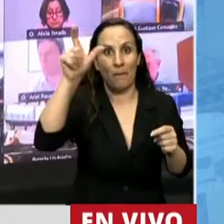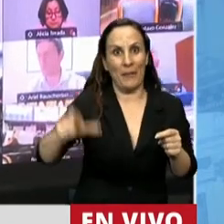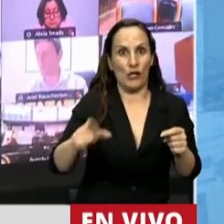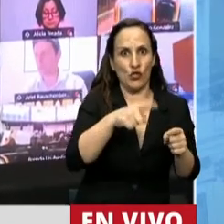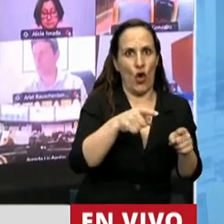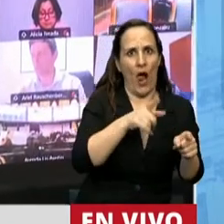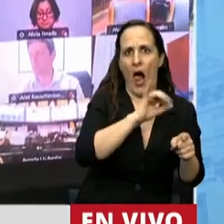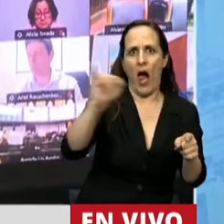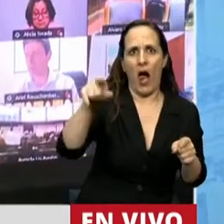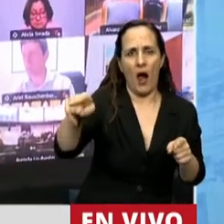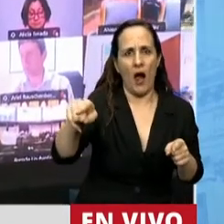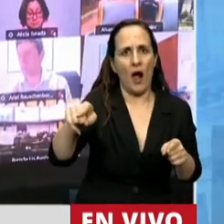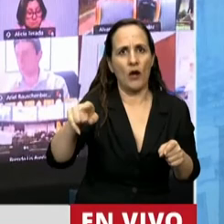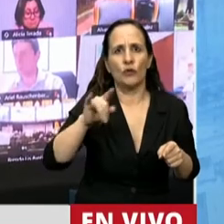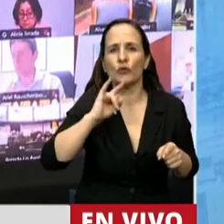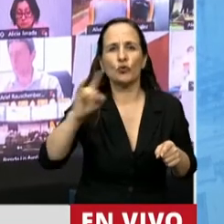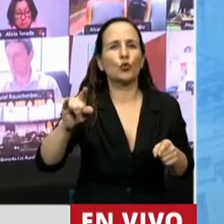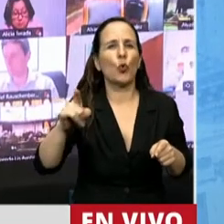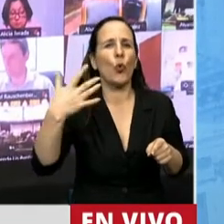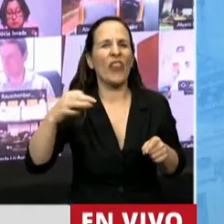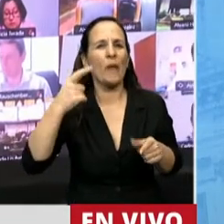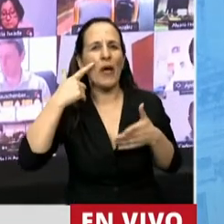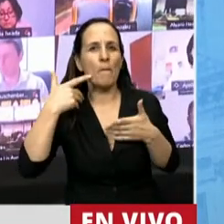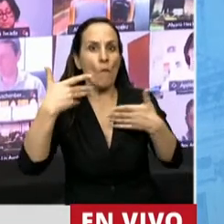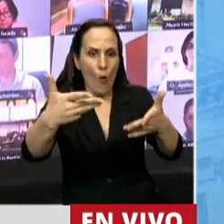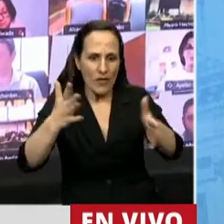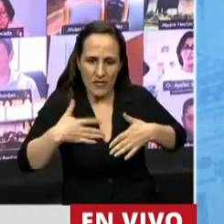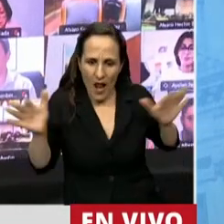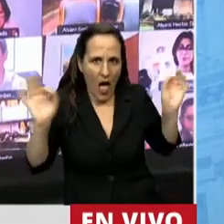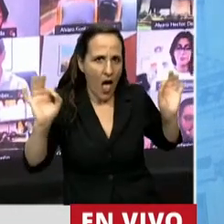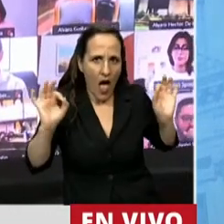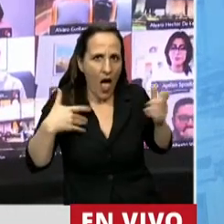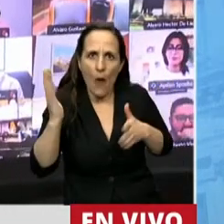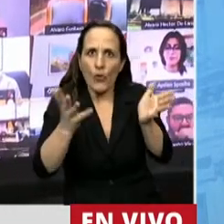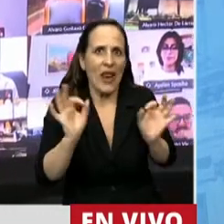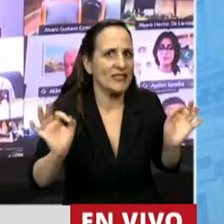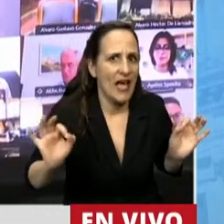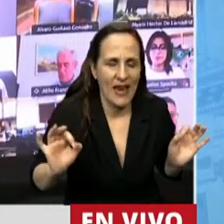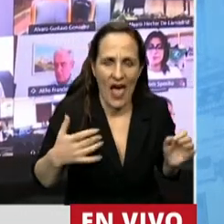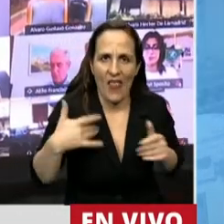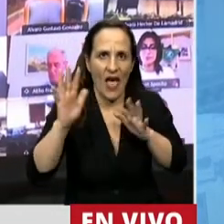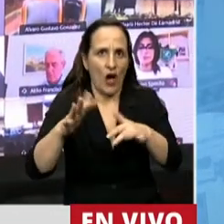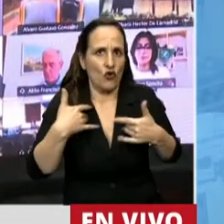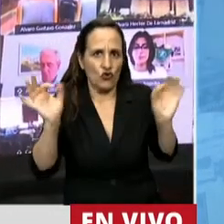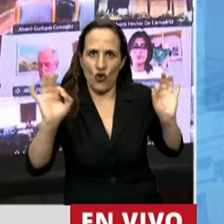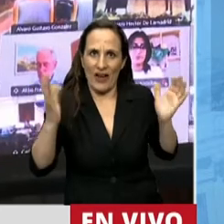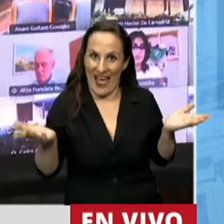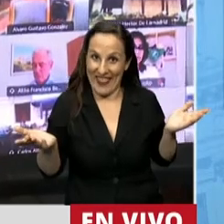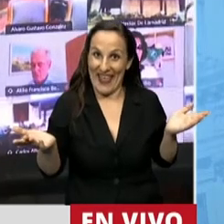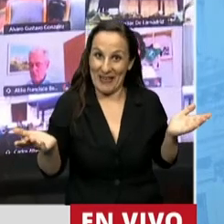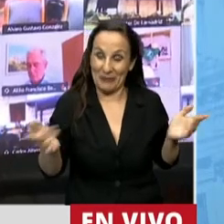sea la que tenga que demostrar que no ha incurrido en violencia y acoso. Esto facilita